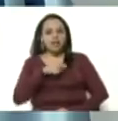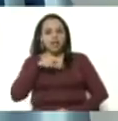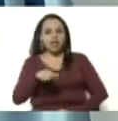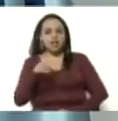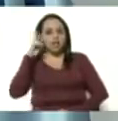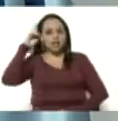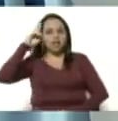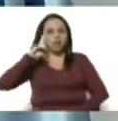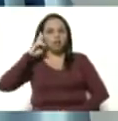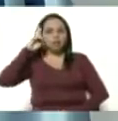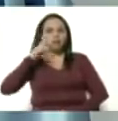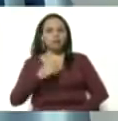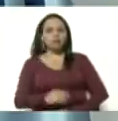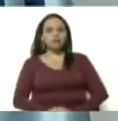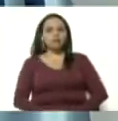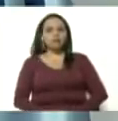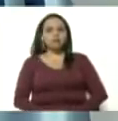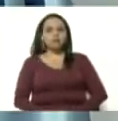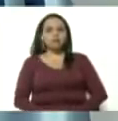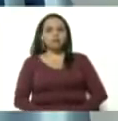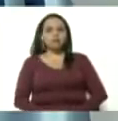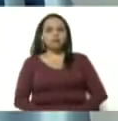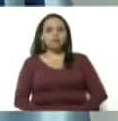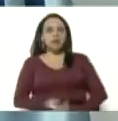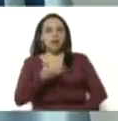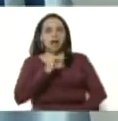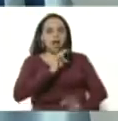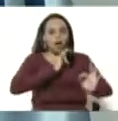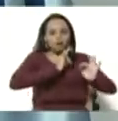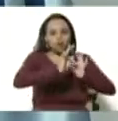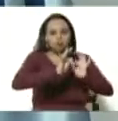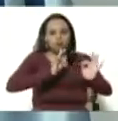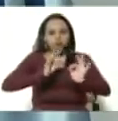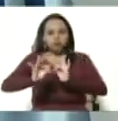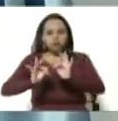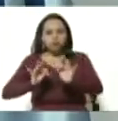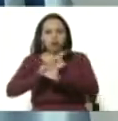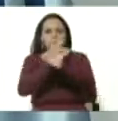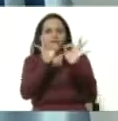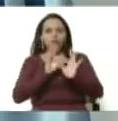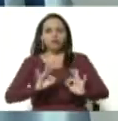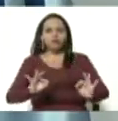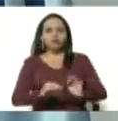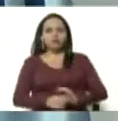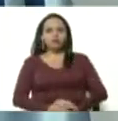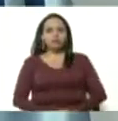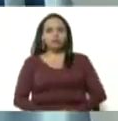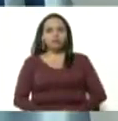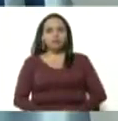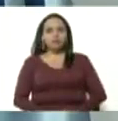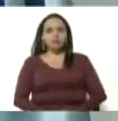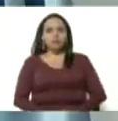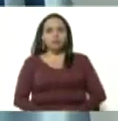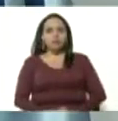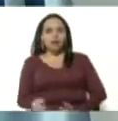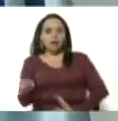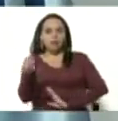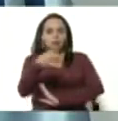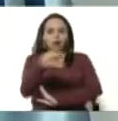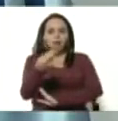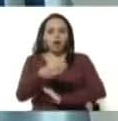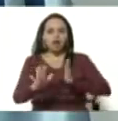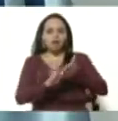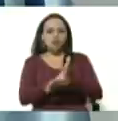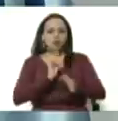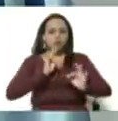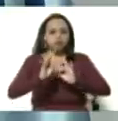ha multiplicado, ha replicado de manera exponencial los casos lamentables